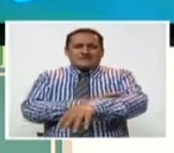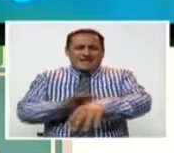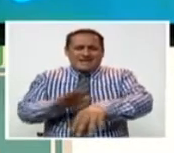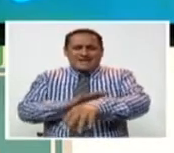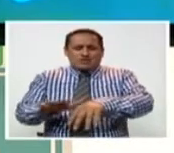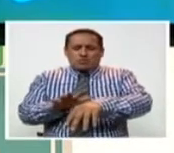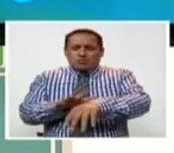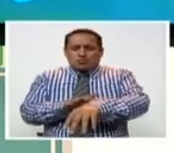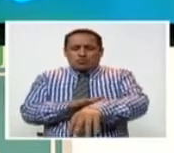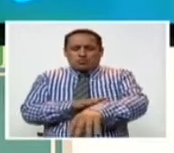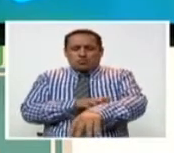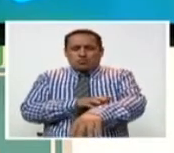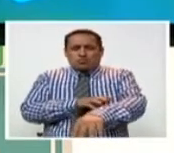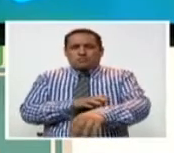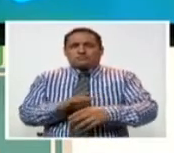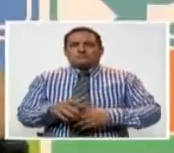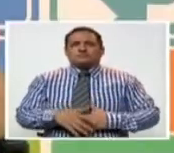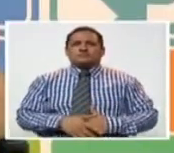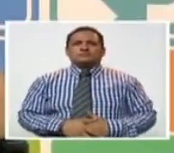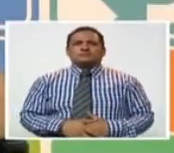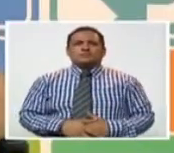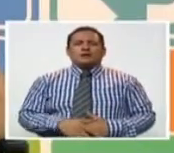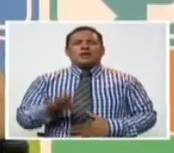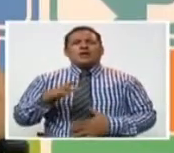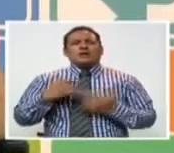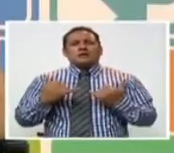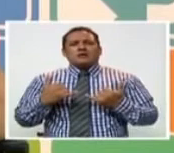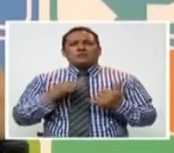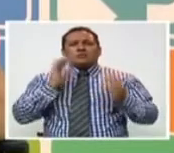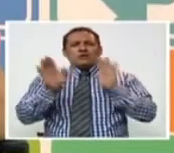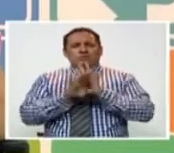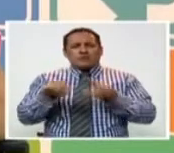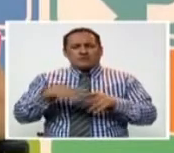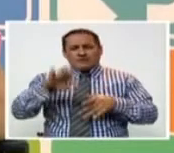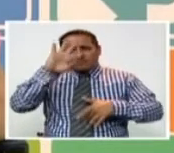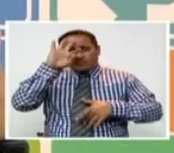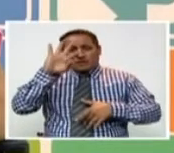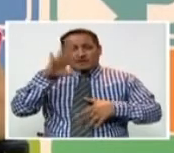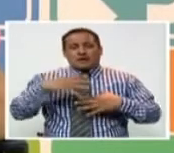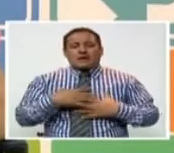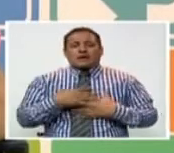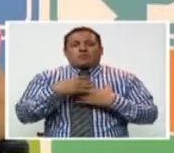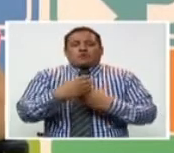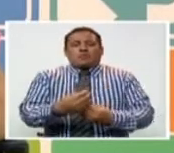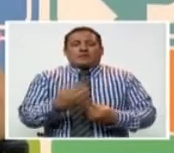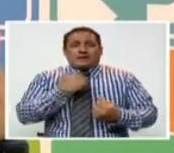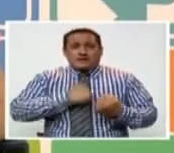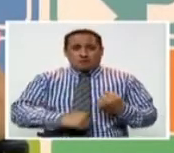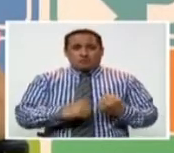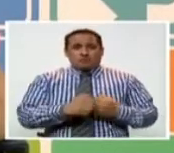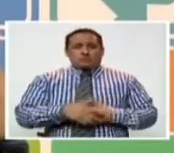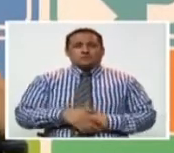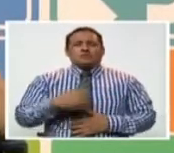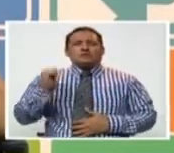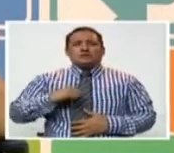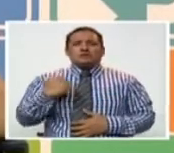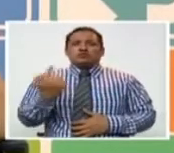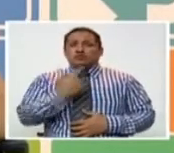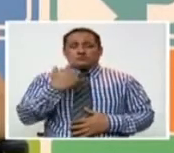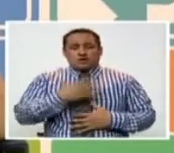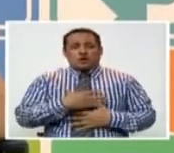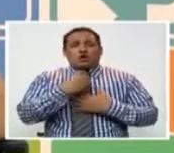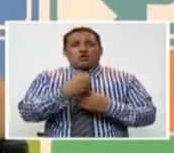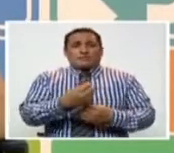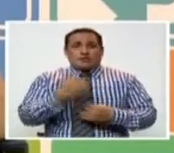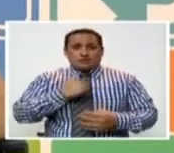coagulación y detener el sangrado. Y ahora, por ejemplo, doctor, esta enfermedad es hereditaria, ¿verdad? Correcto. ¿Solamente